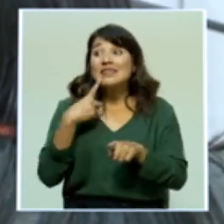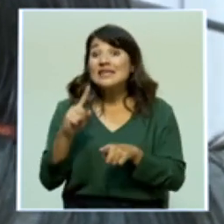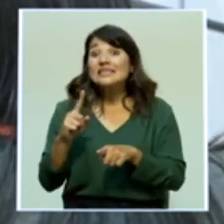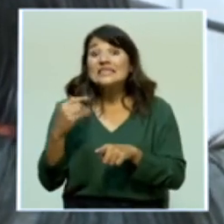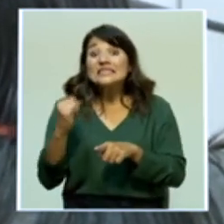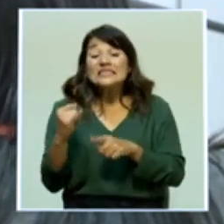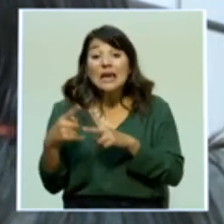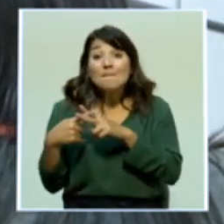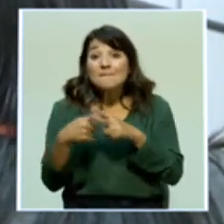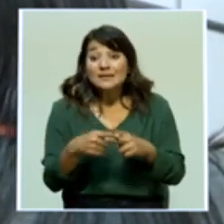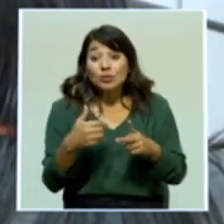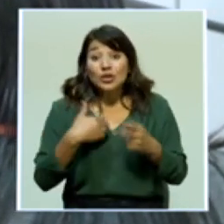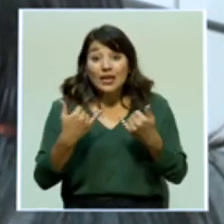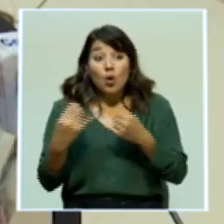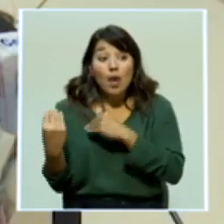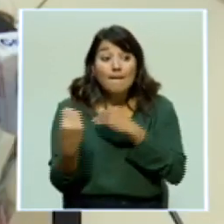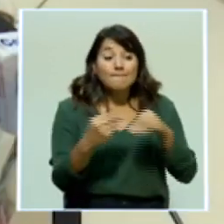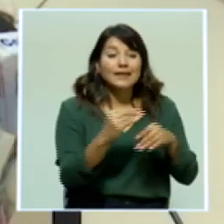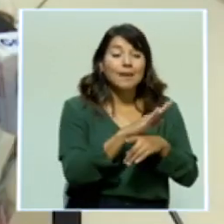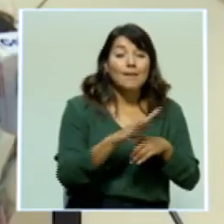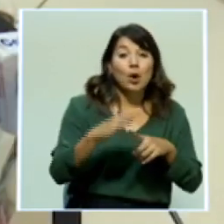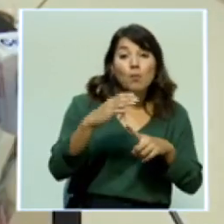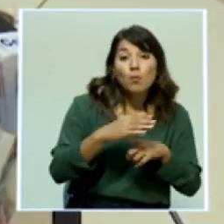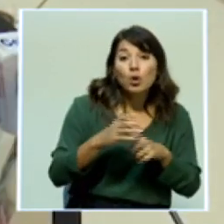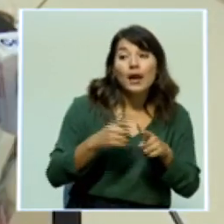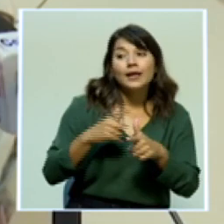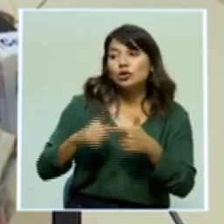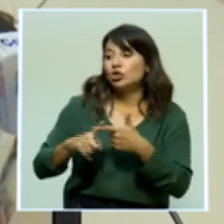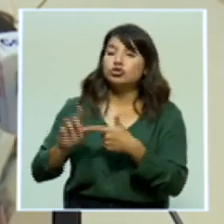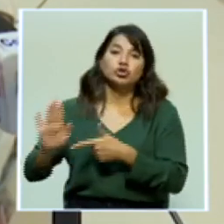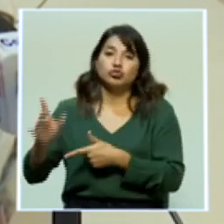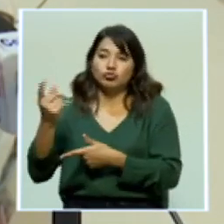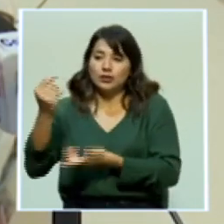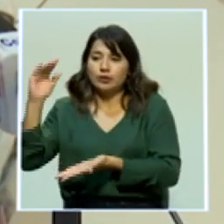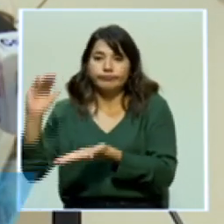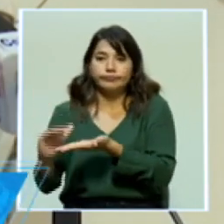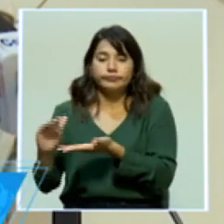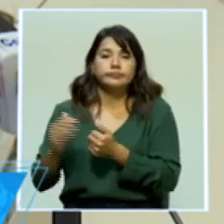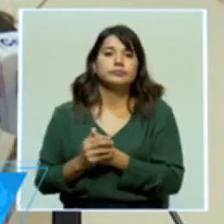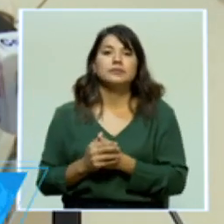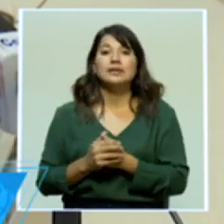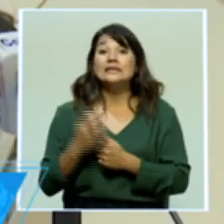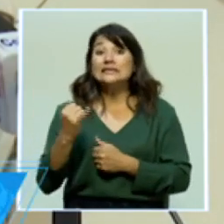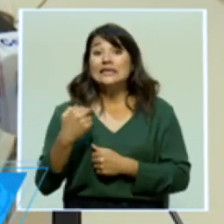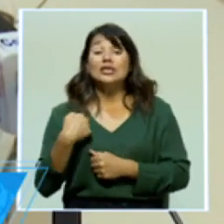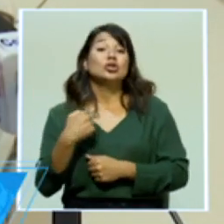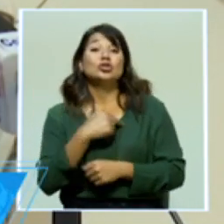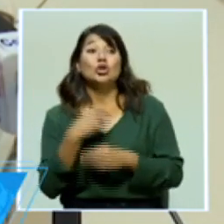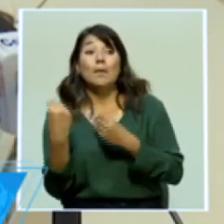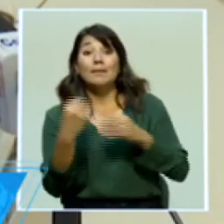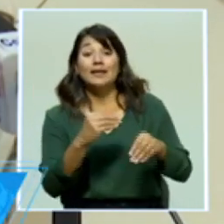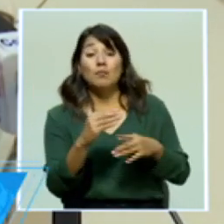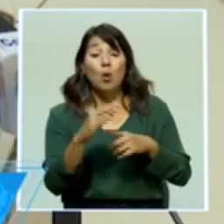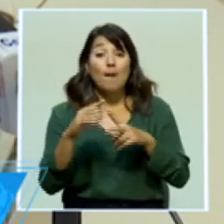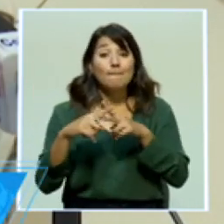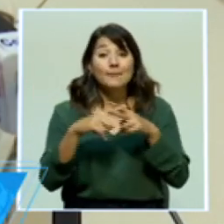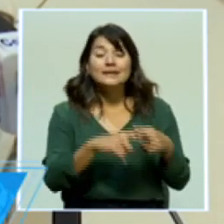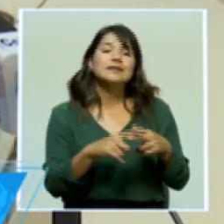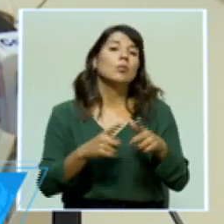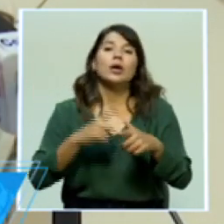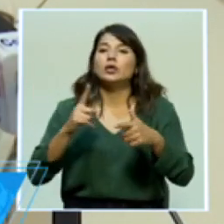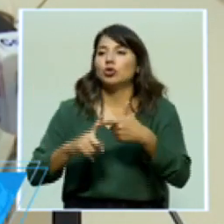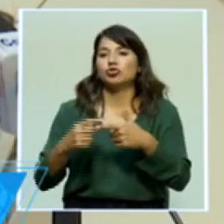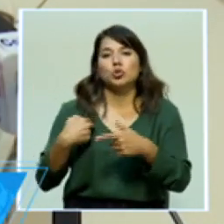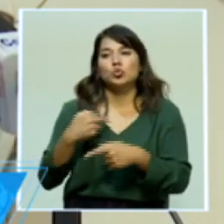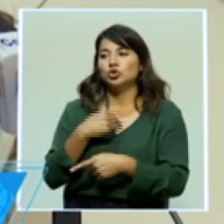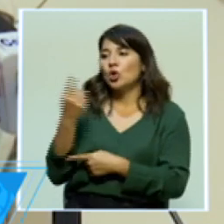un estado de inliquidez. Con la decisión tomada, CONAPE entra a una situación inmediatamente de liquidez que